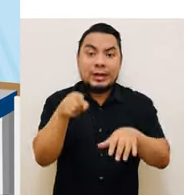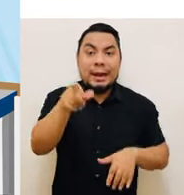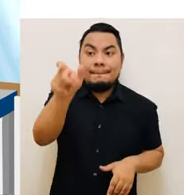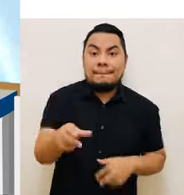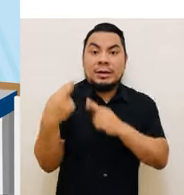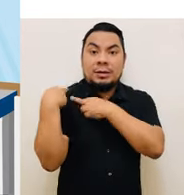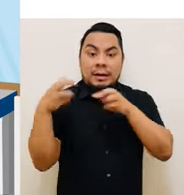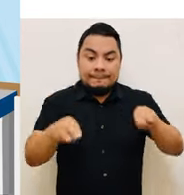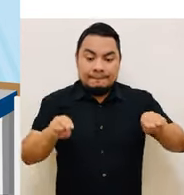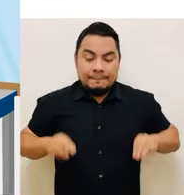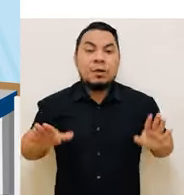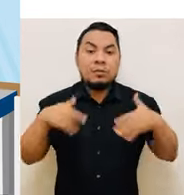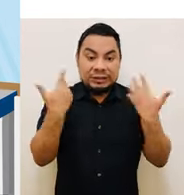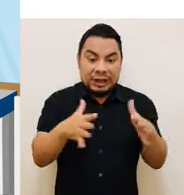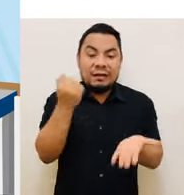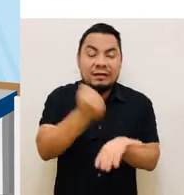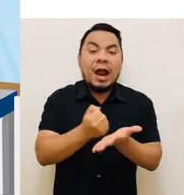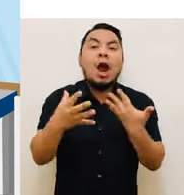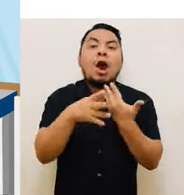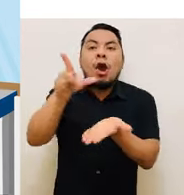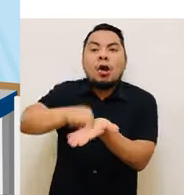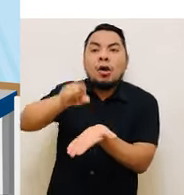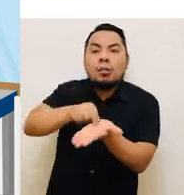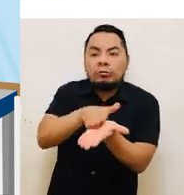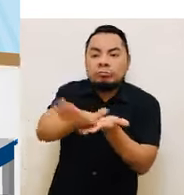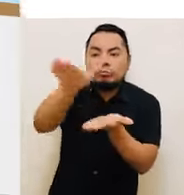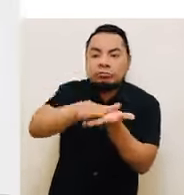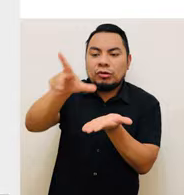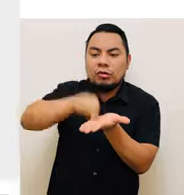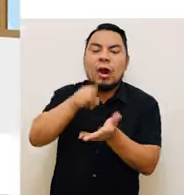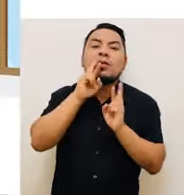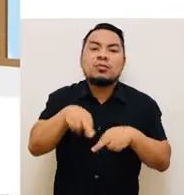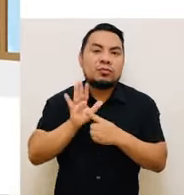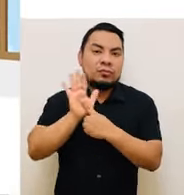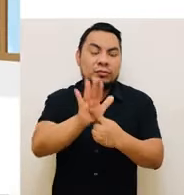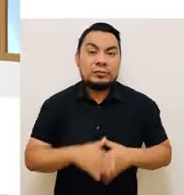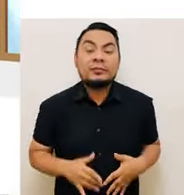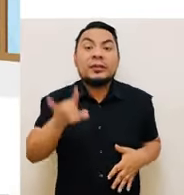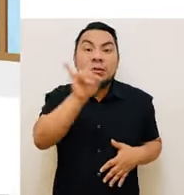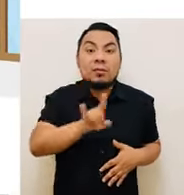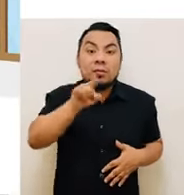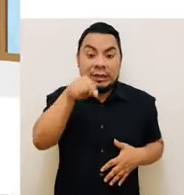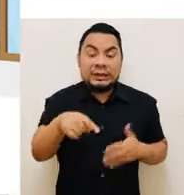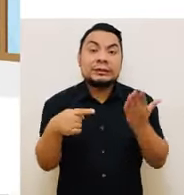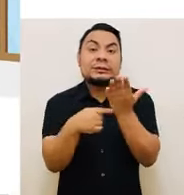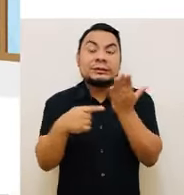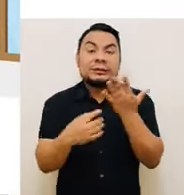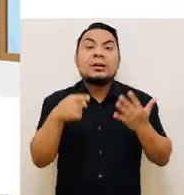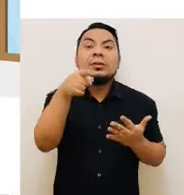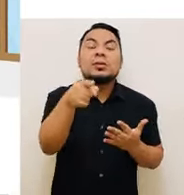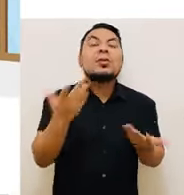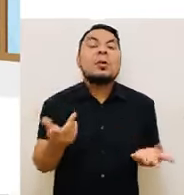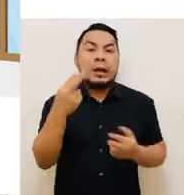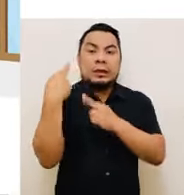miembros de mesa podrán imprimir las actas de escrutinio y el cartel de resultados. Durante el uso de esta tecnología, tus